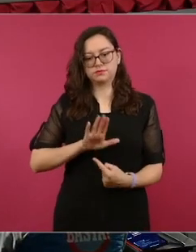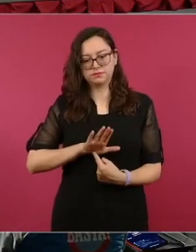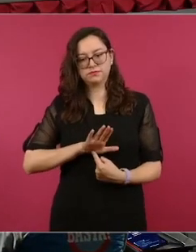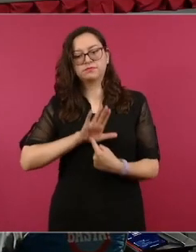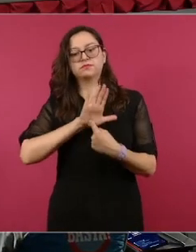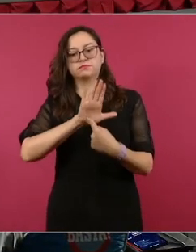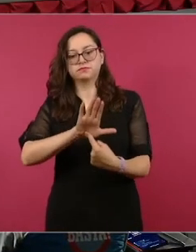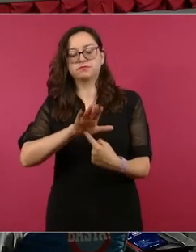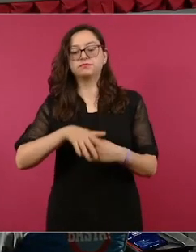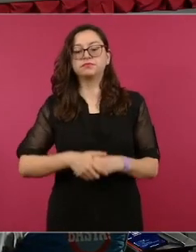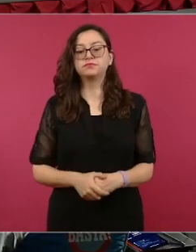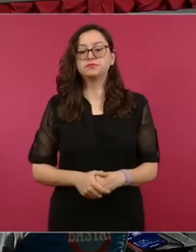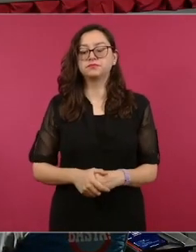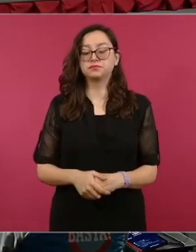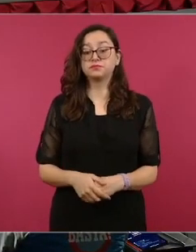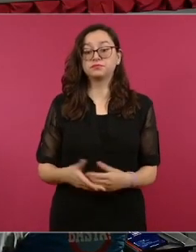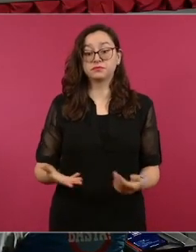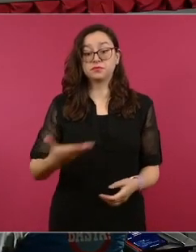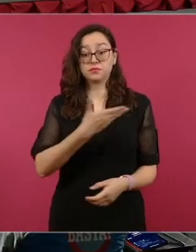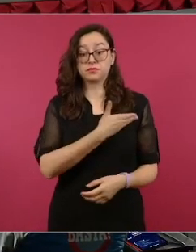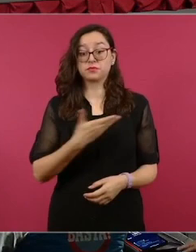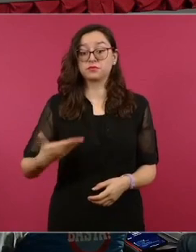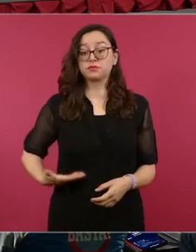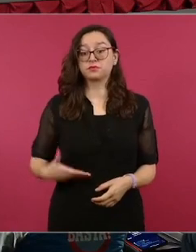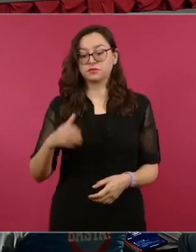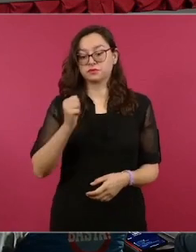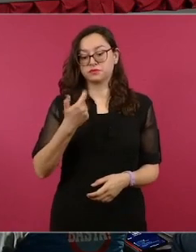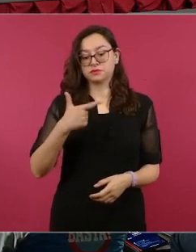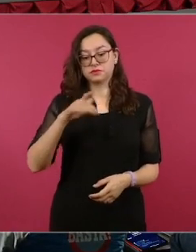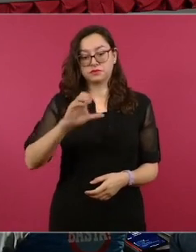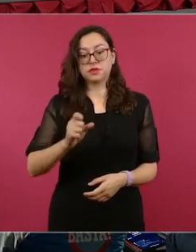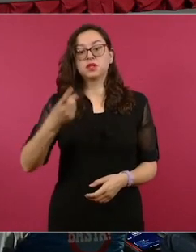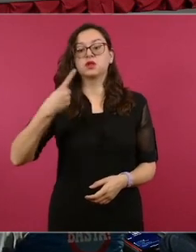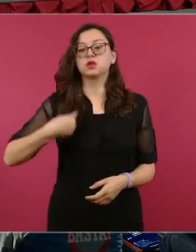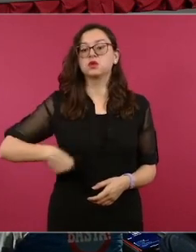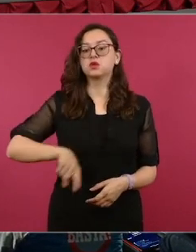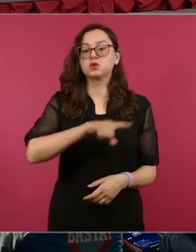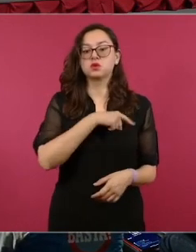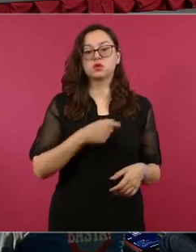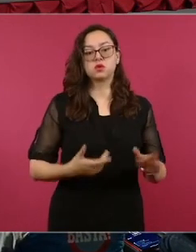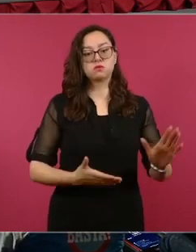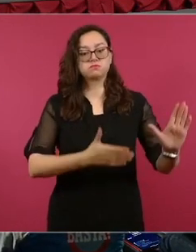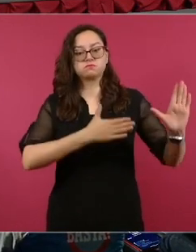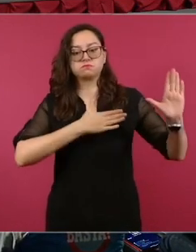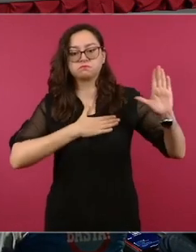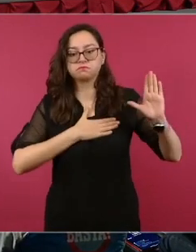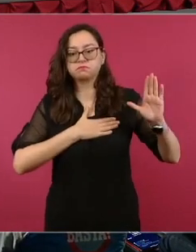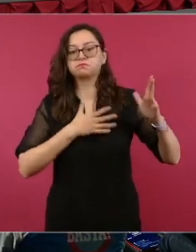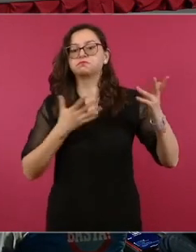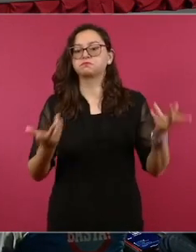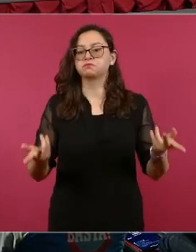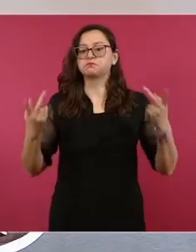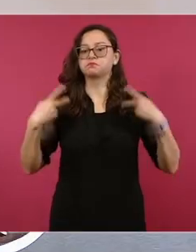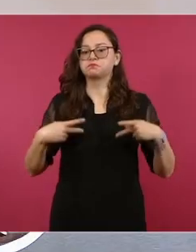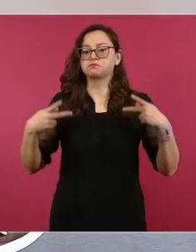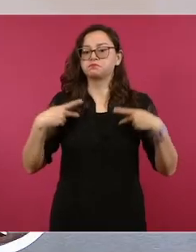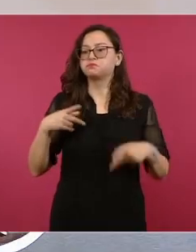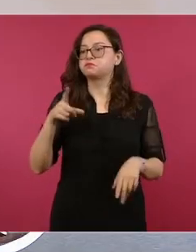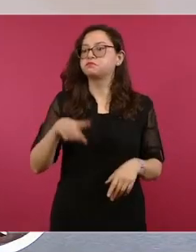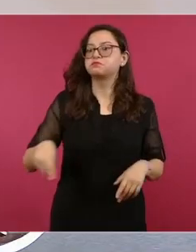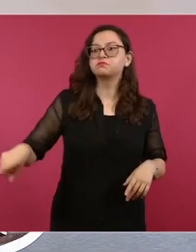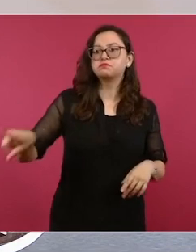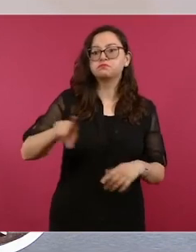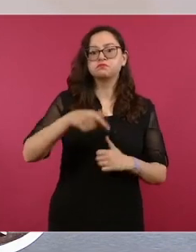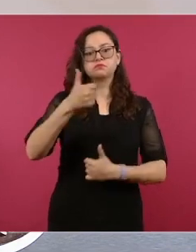Andrés Manuel López Obrador, tenemos el compromiso de proteger a quienes buscan un cargo de elección